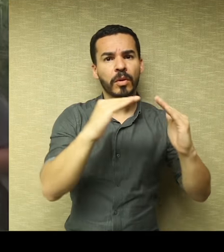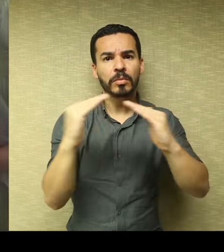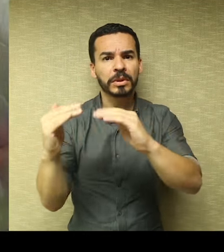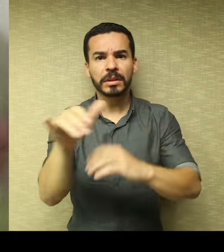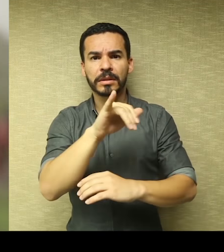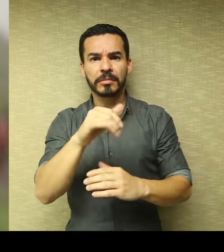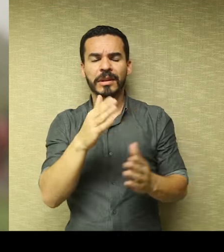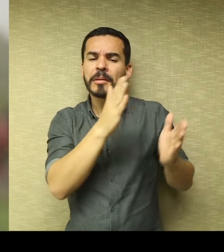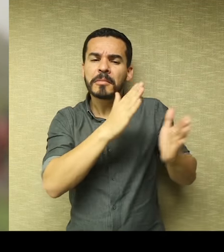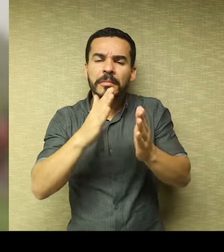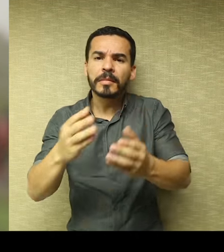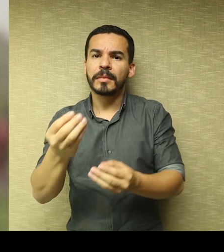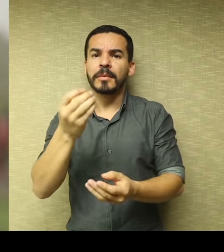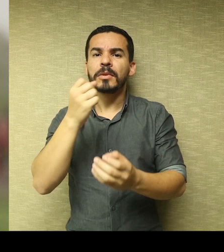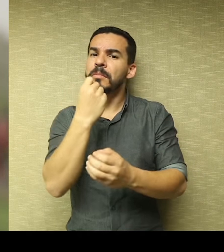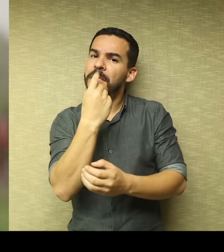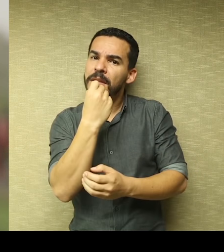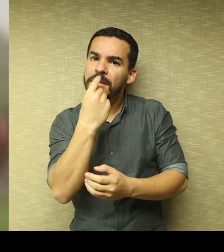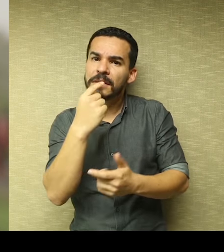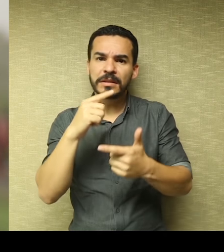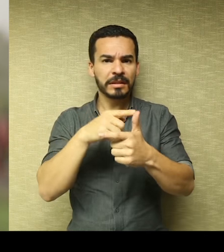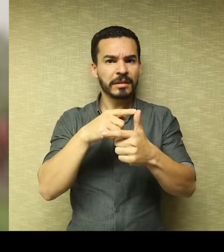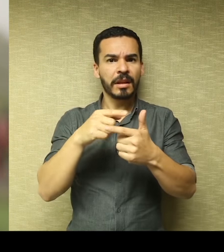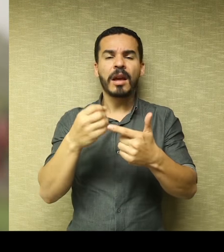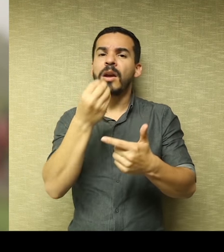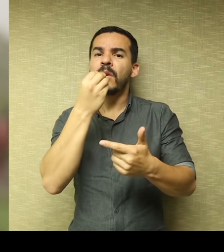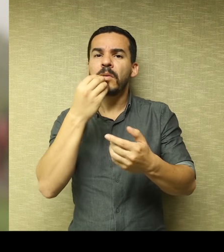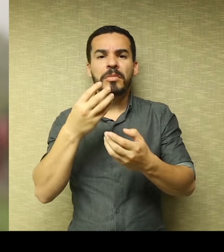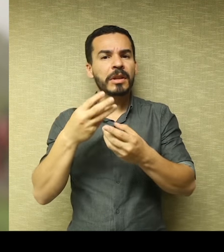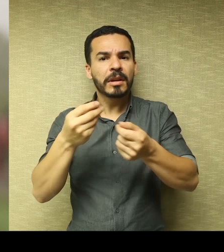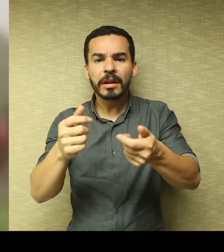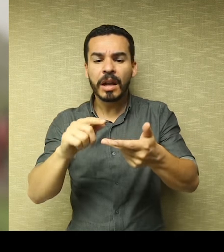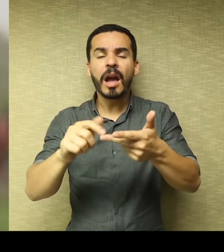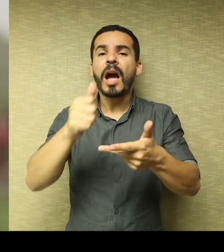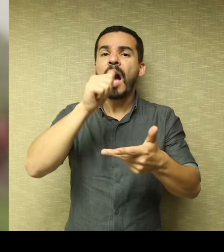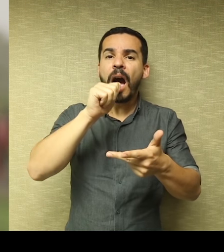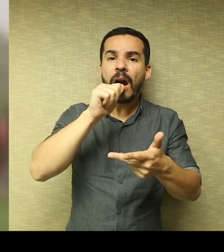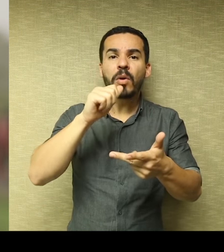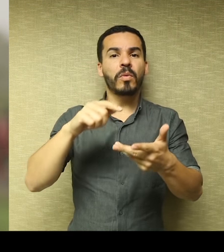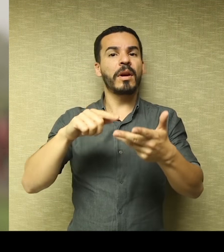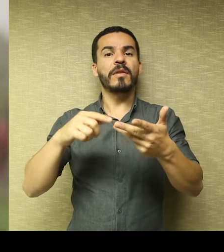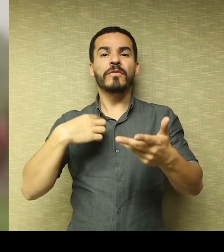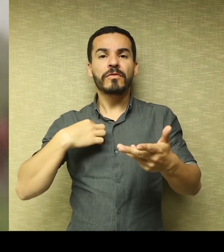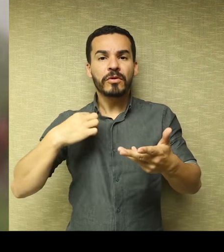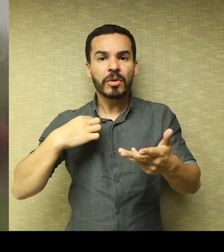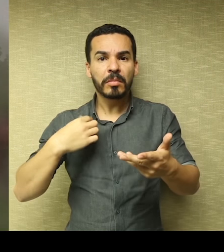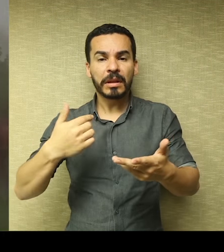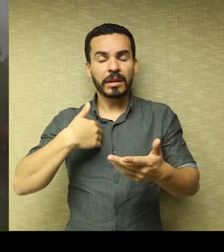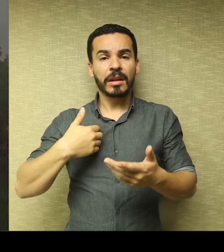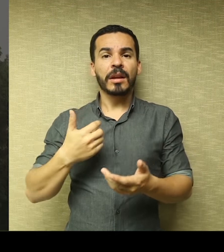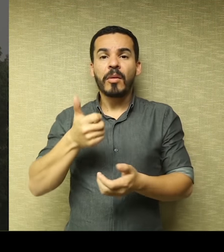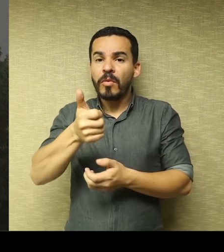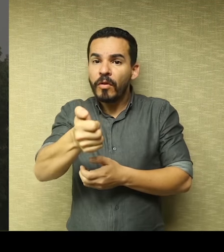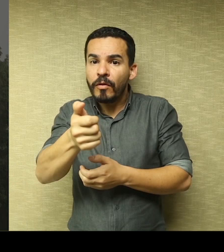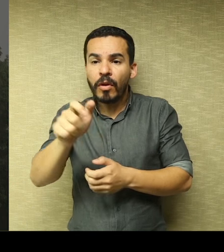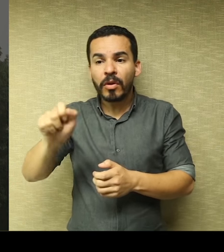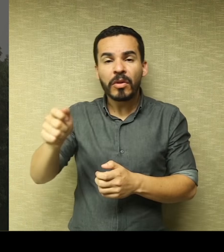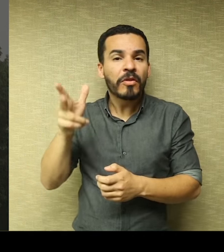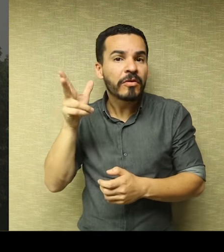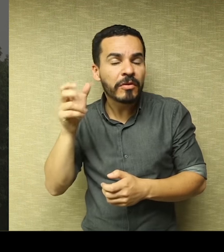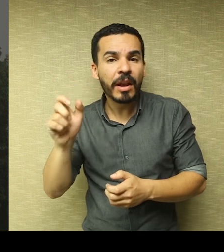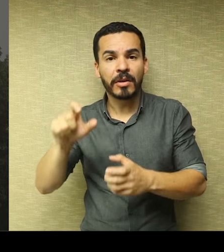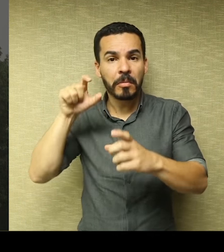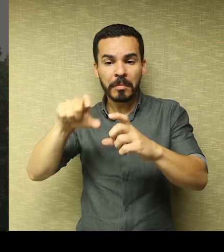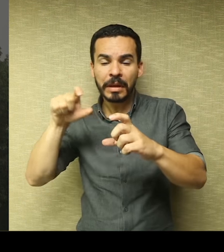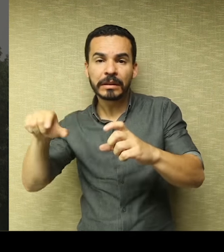comunidades. Alistemos medicinas, alimentos no perecederos, agua y ropa. Tengamos a mano un foco